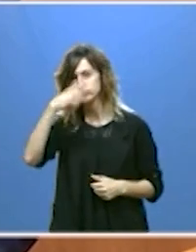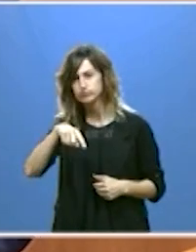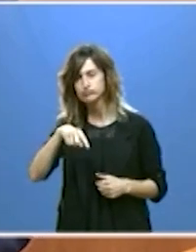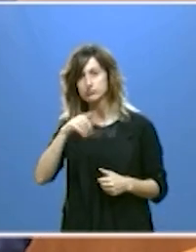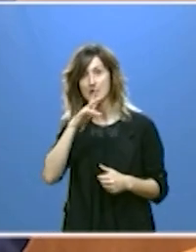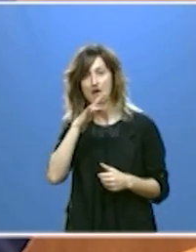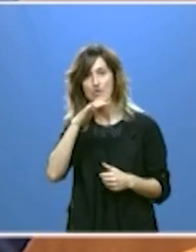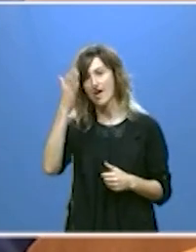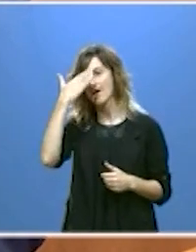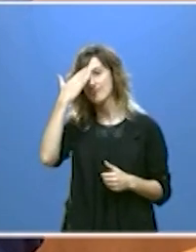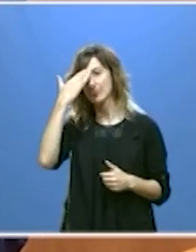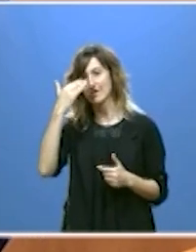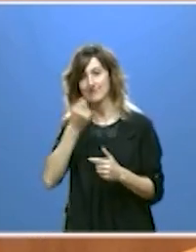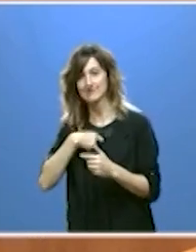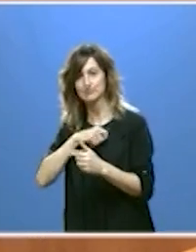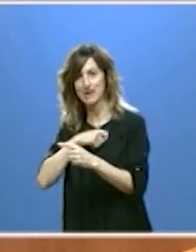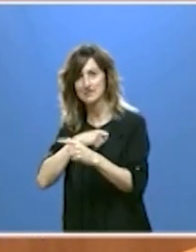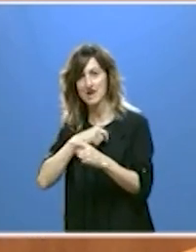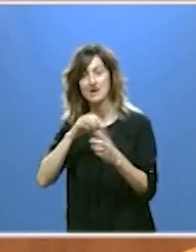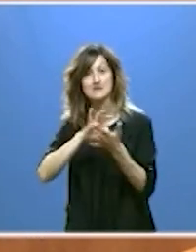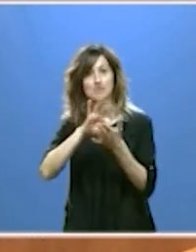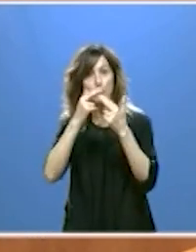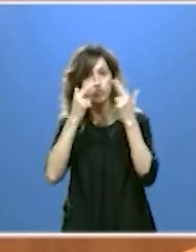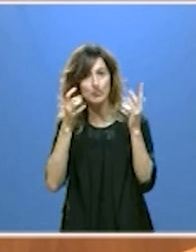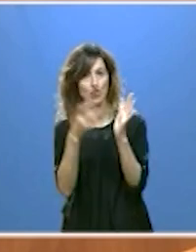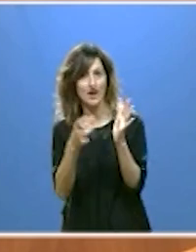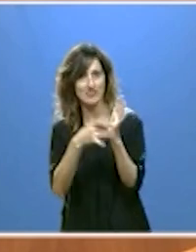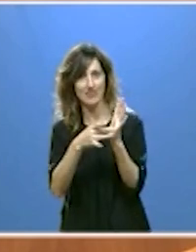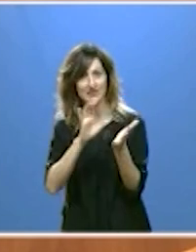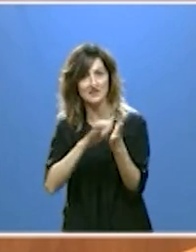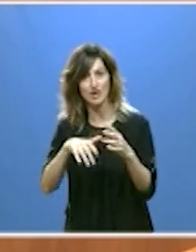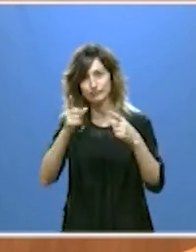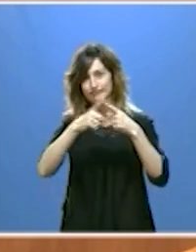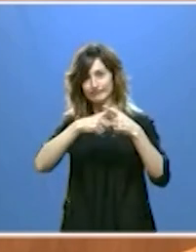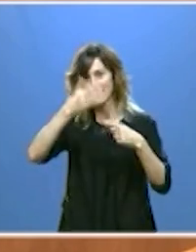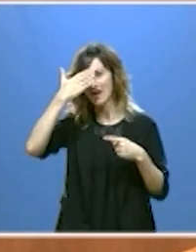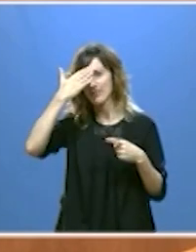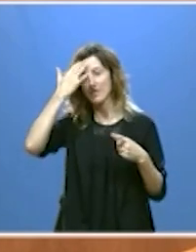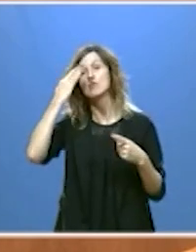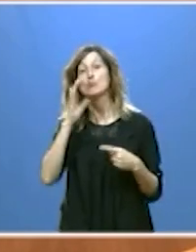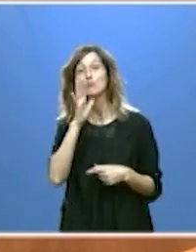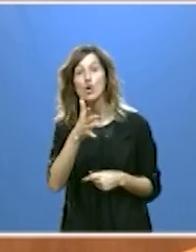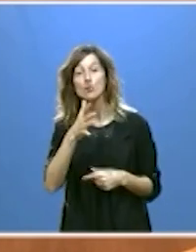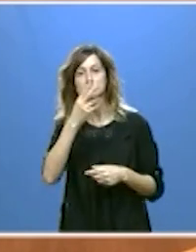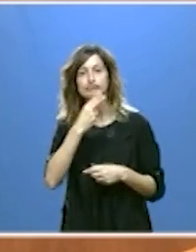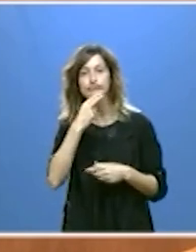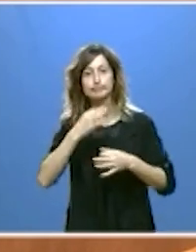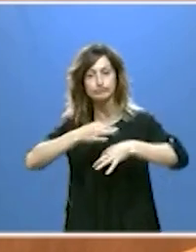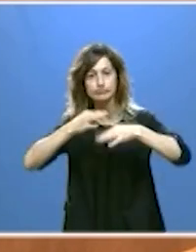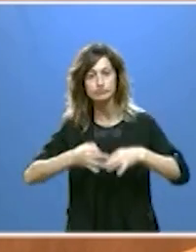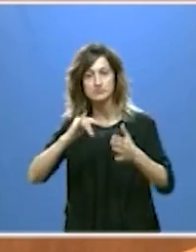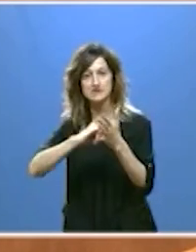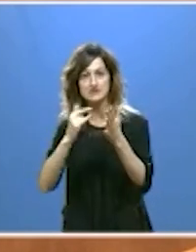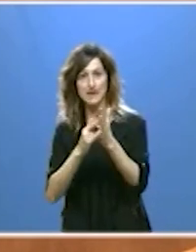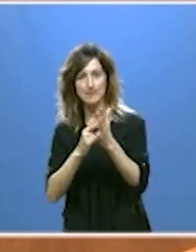a la cabeza de España en servicios públicos de calidad porque estamos firmemente comprometidos con un